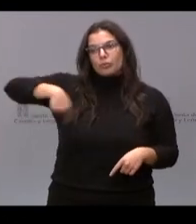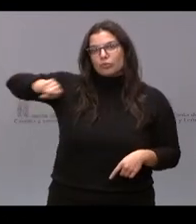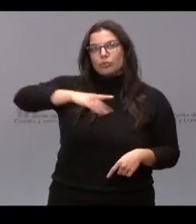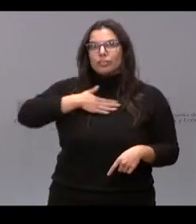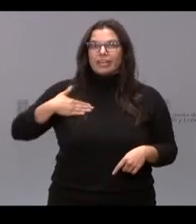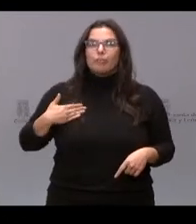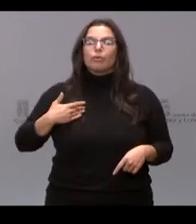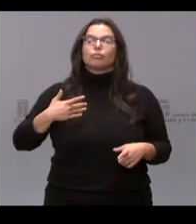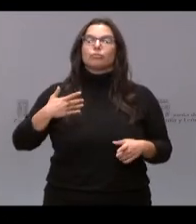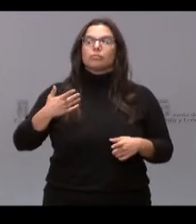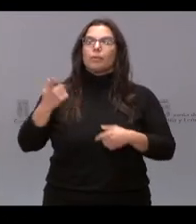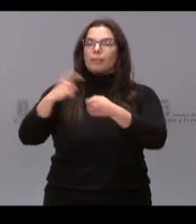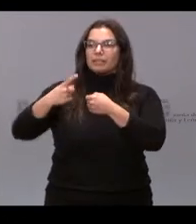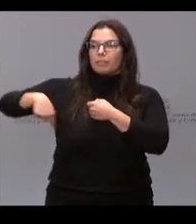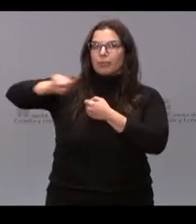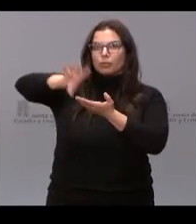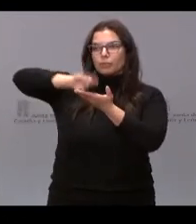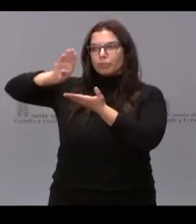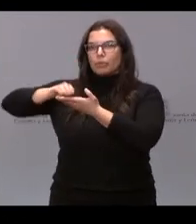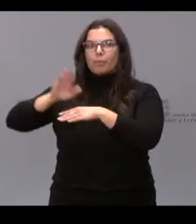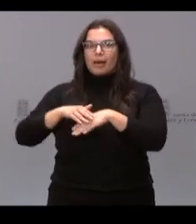que incremente vuestros derechos.